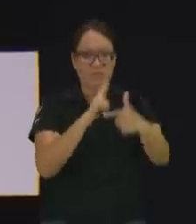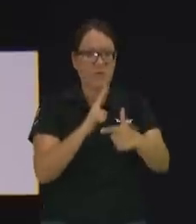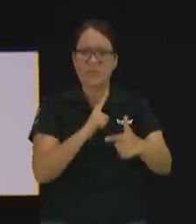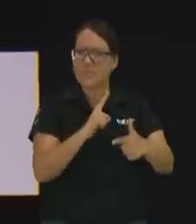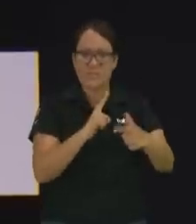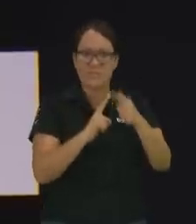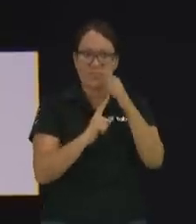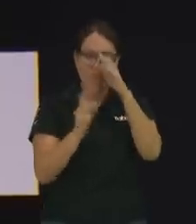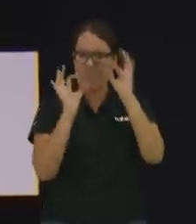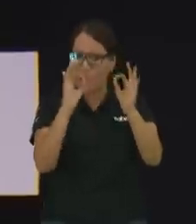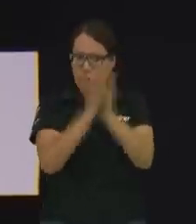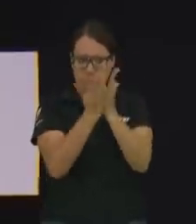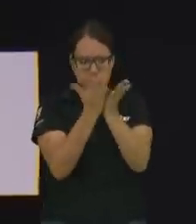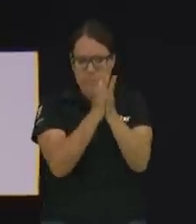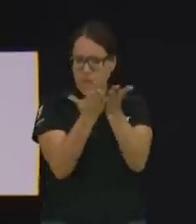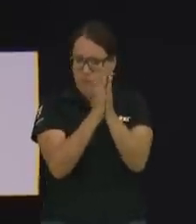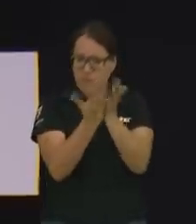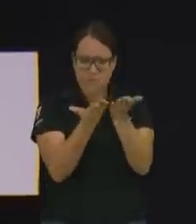Comprarle un libro, hombre.